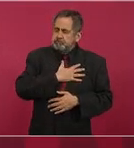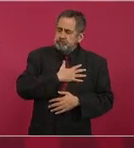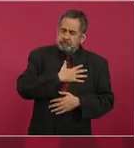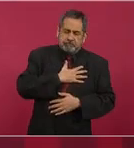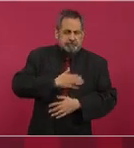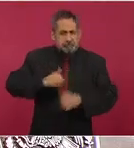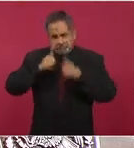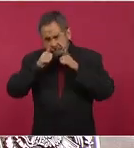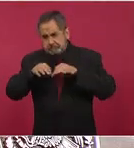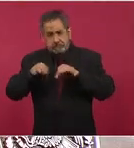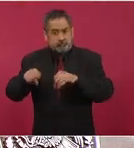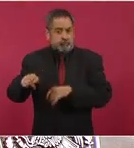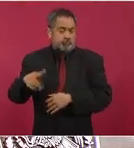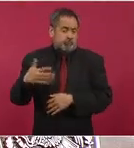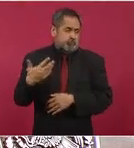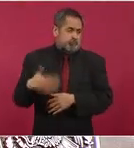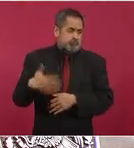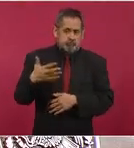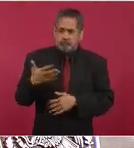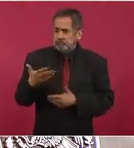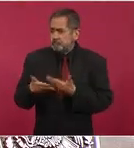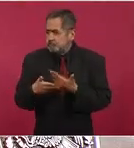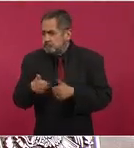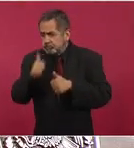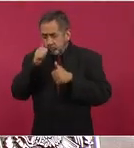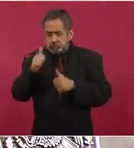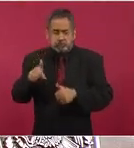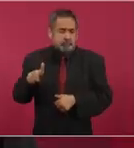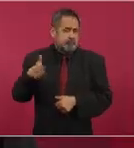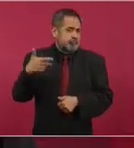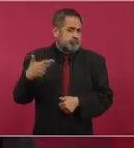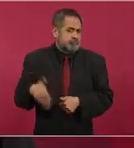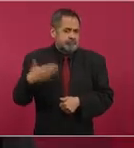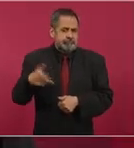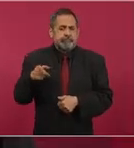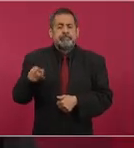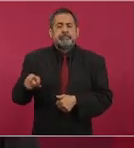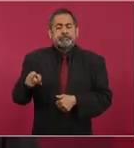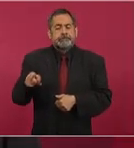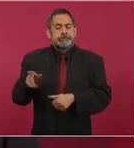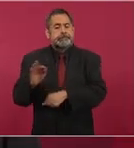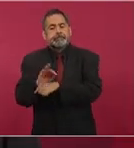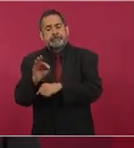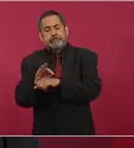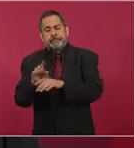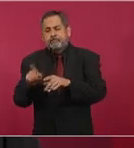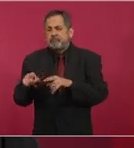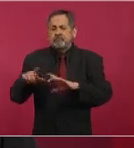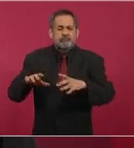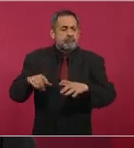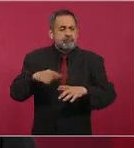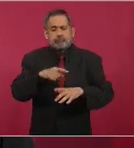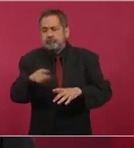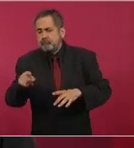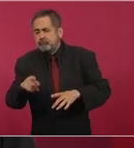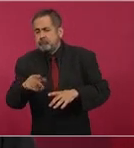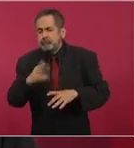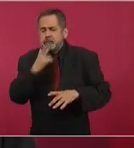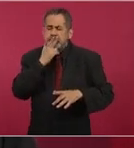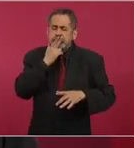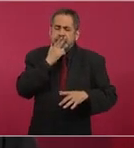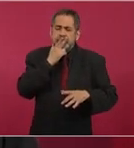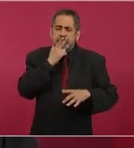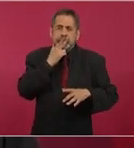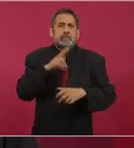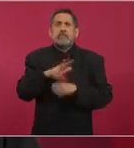de servicio, protegen, quieren mucho a